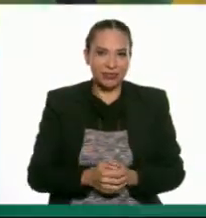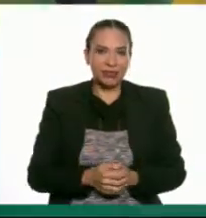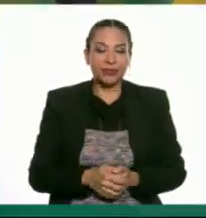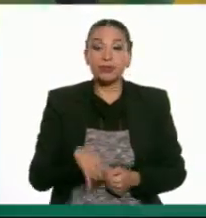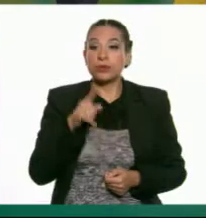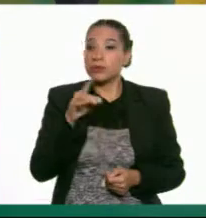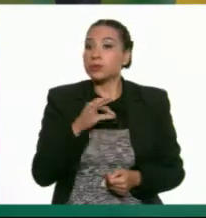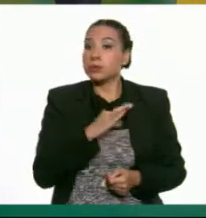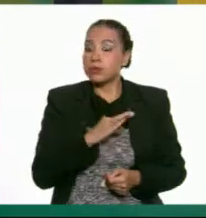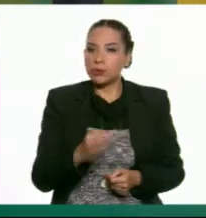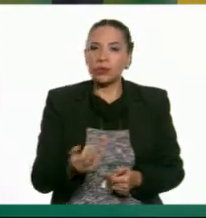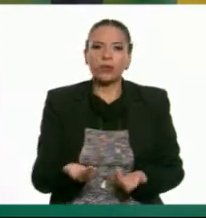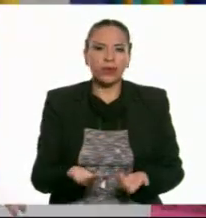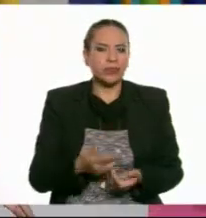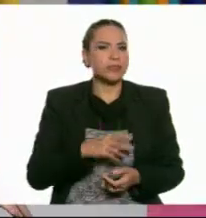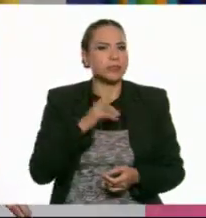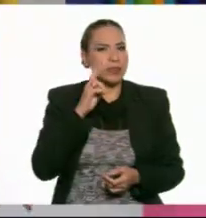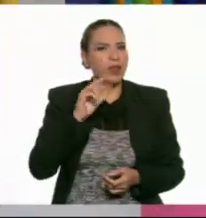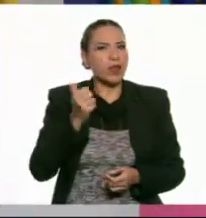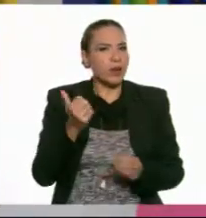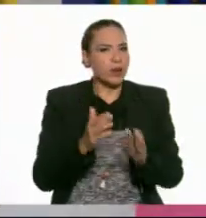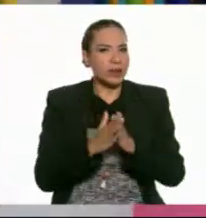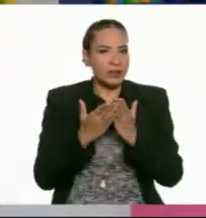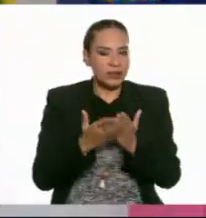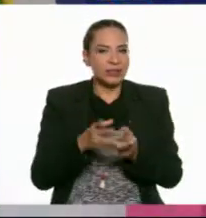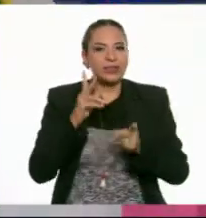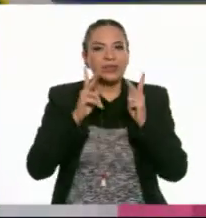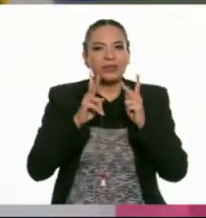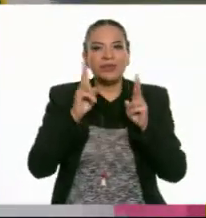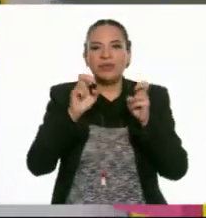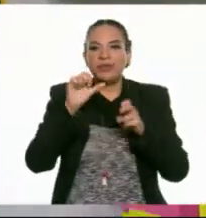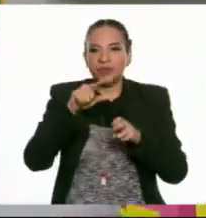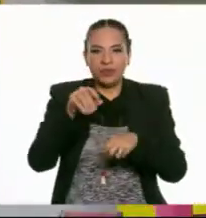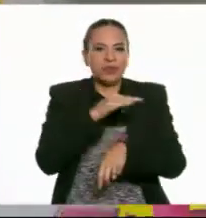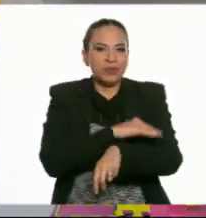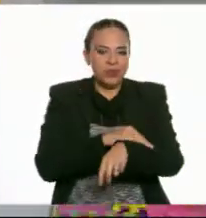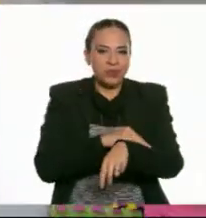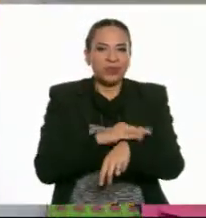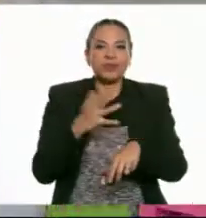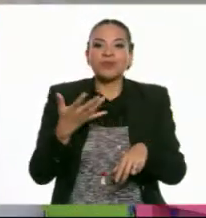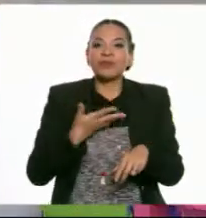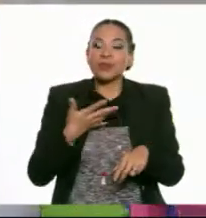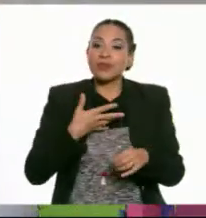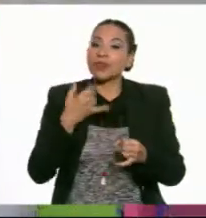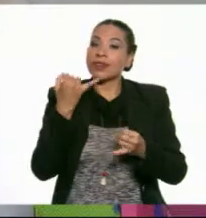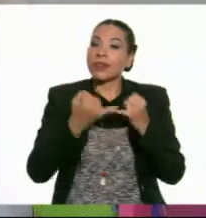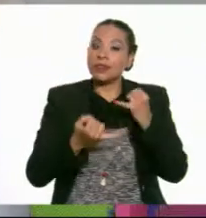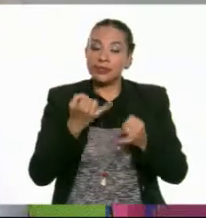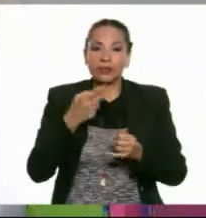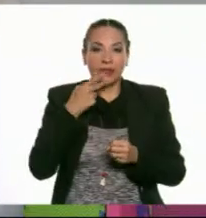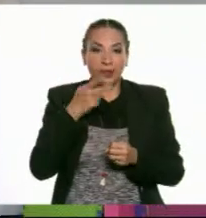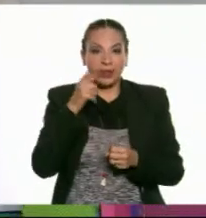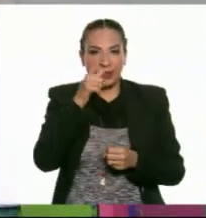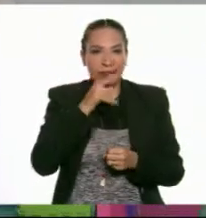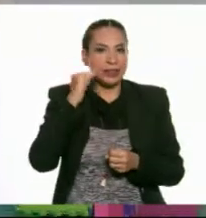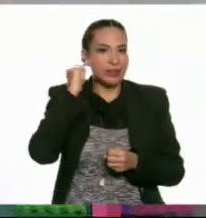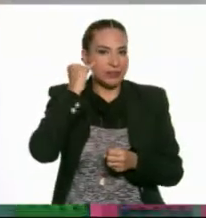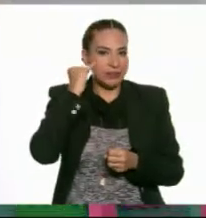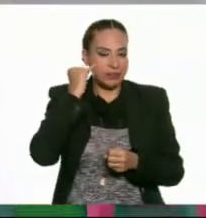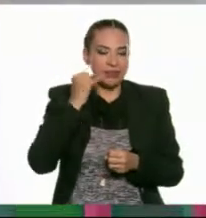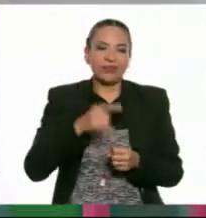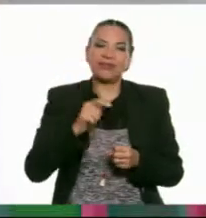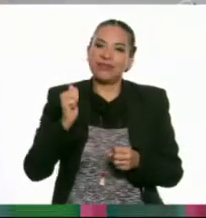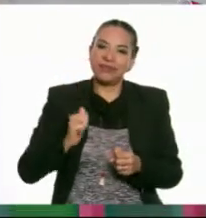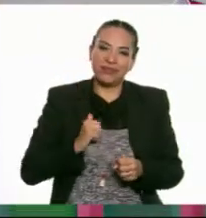Si te es posible, consulta otros libros y comenta el tema de hoy con tu familia. Y si tienes la fortuna de hablar una lengua indígena,